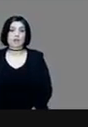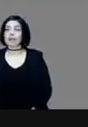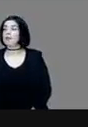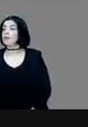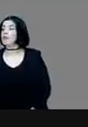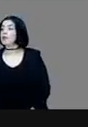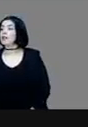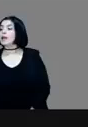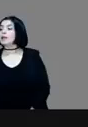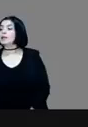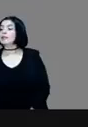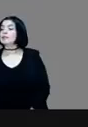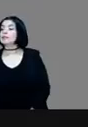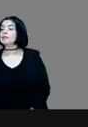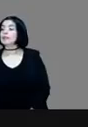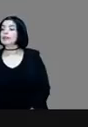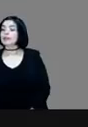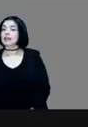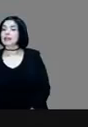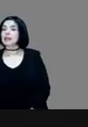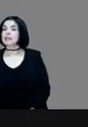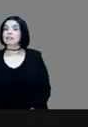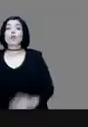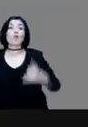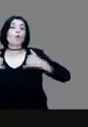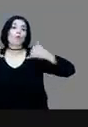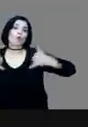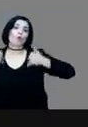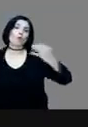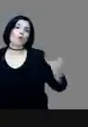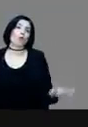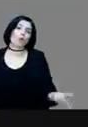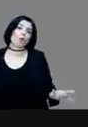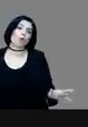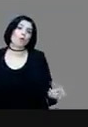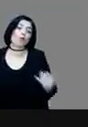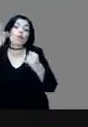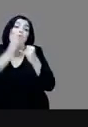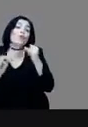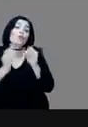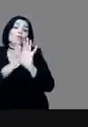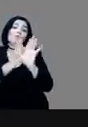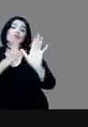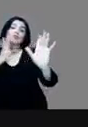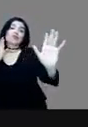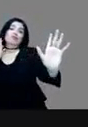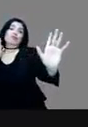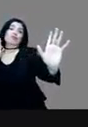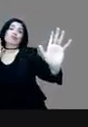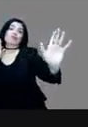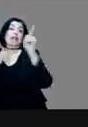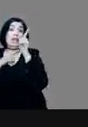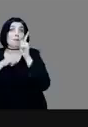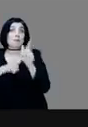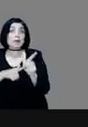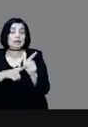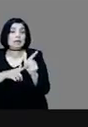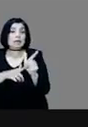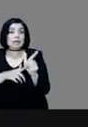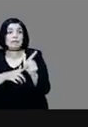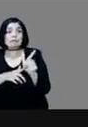Entonces, Juan Velázquez va en la retaguardia, empieza el avance, pero son